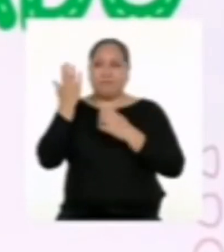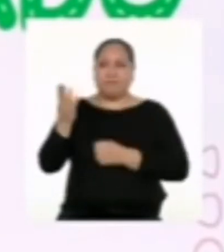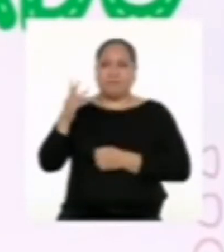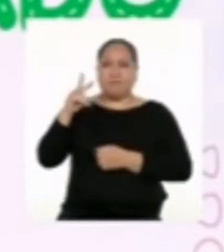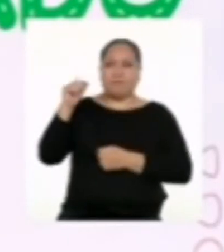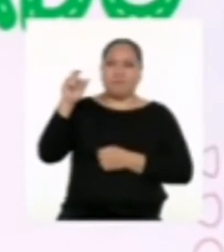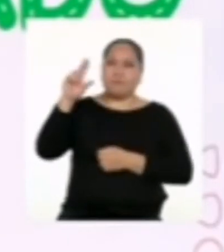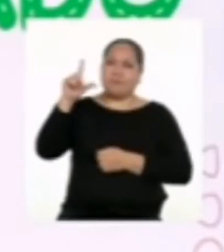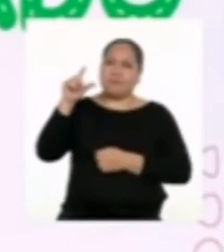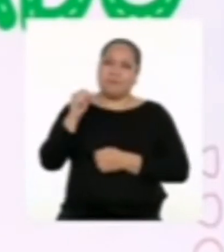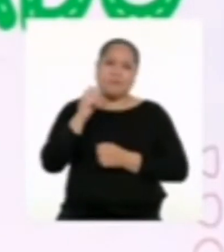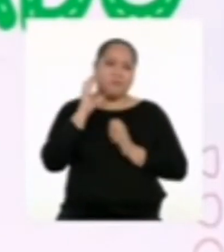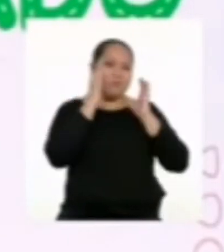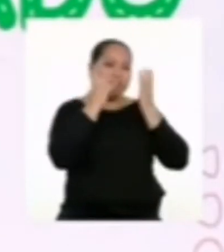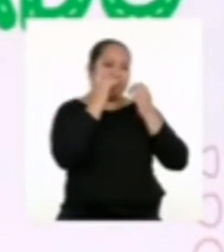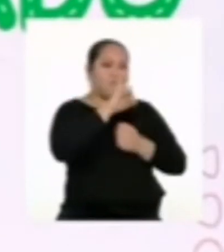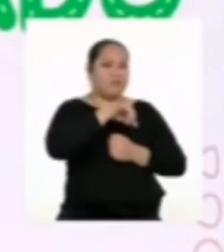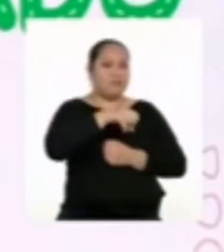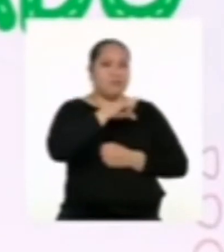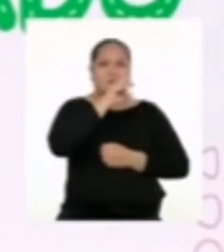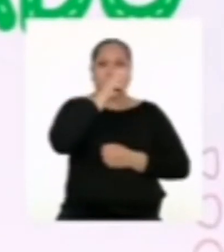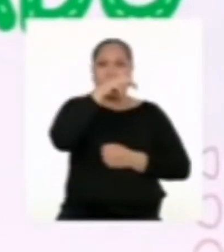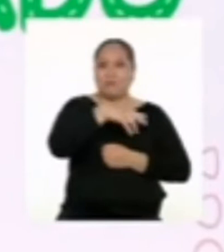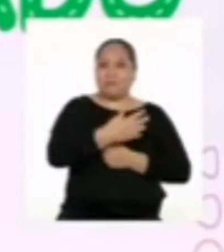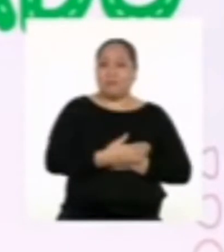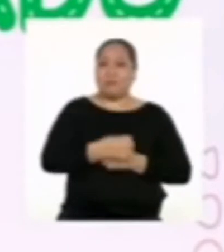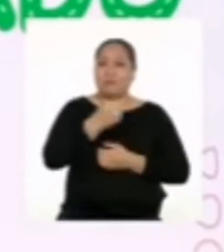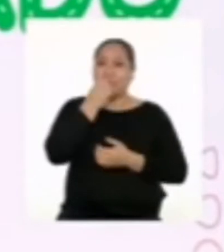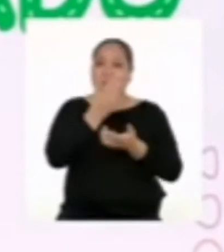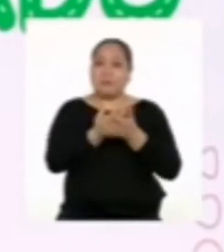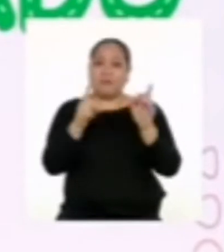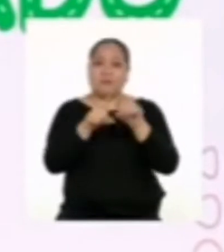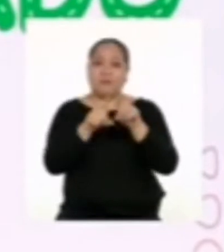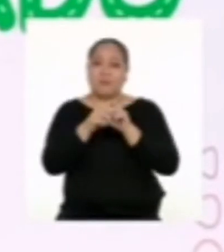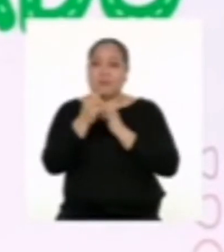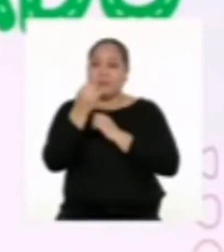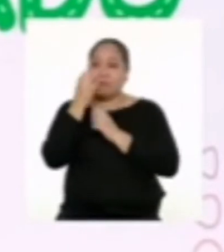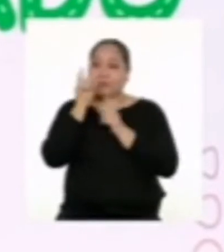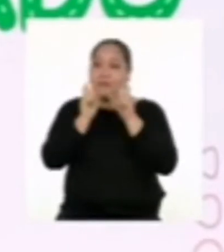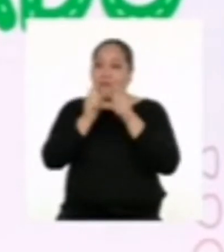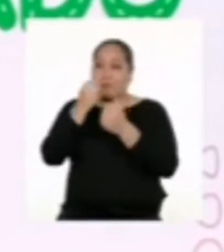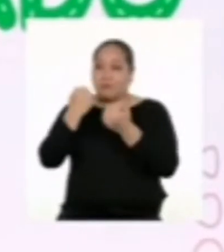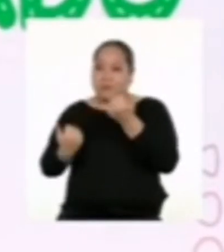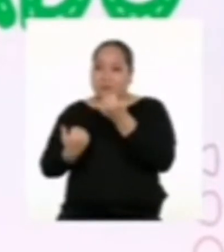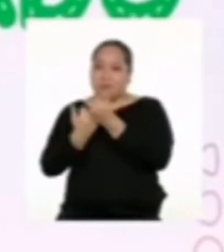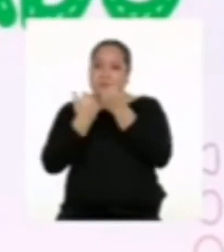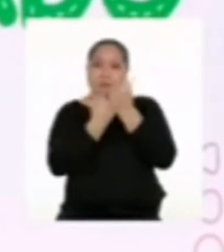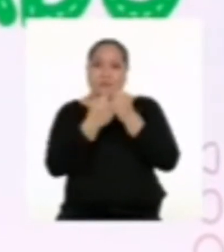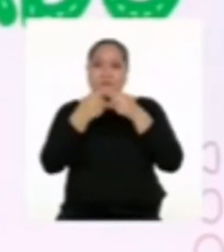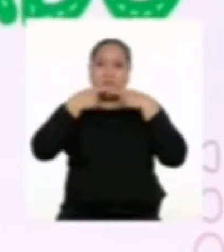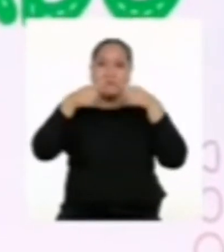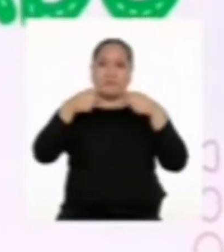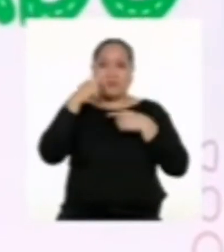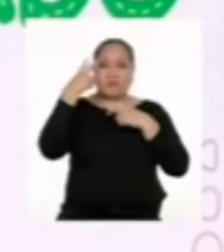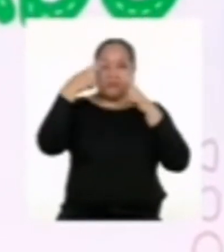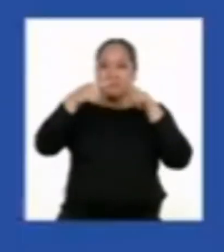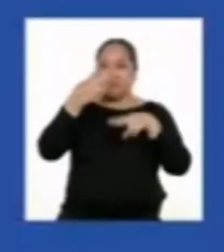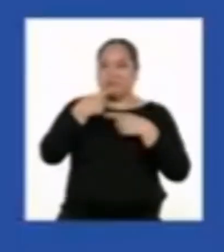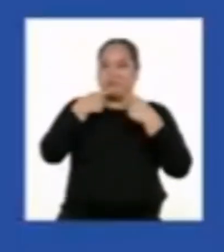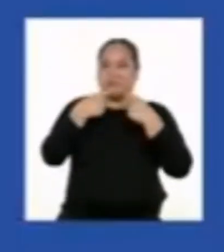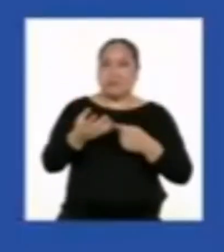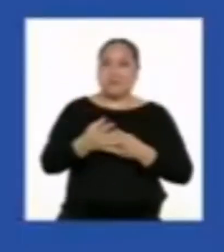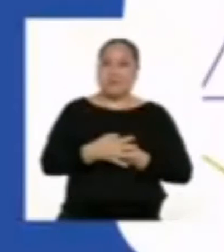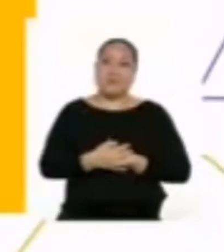a los de Carla y Juan. Lo bueno es que también hay gente que les da su apoyo en mensaje de ayuda. Veamos el mensaje.